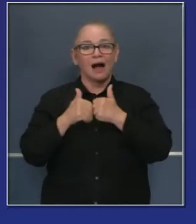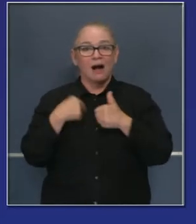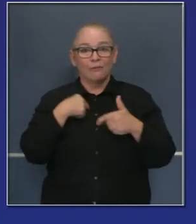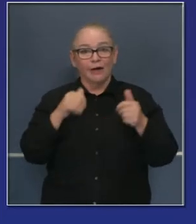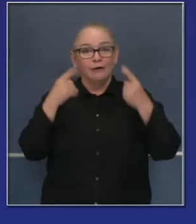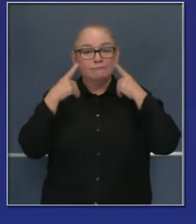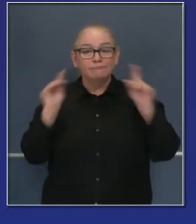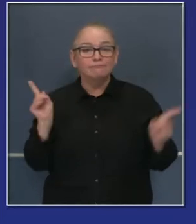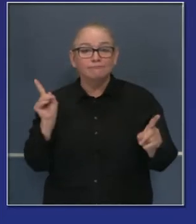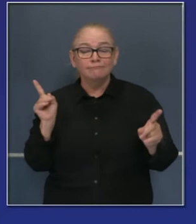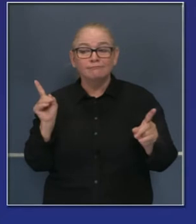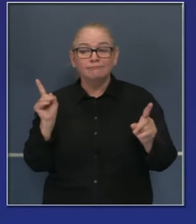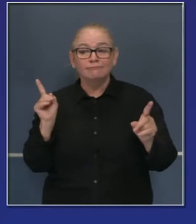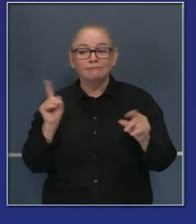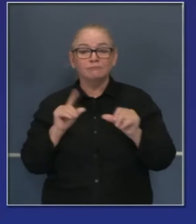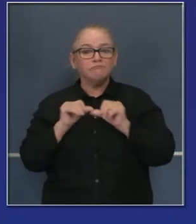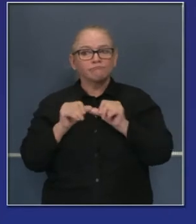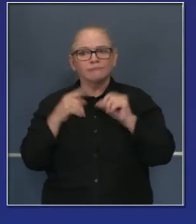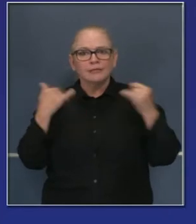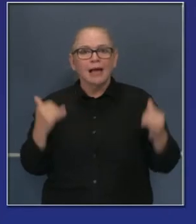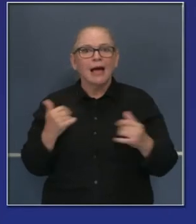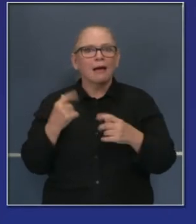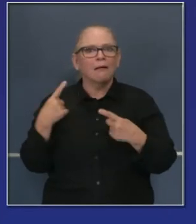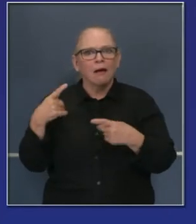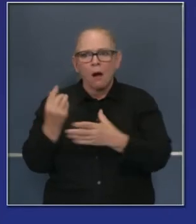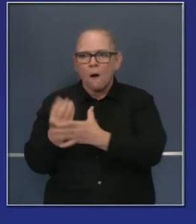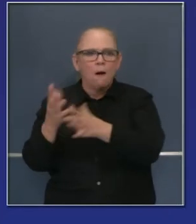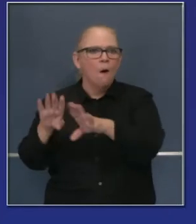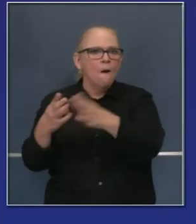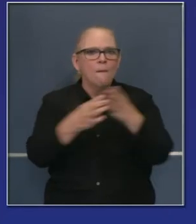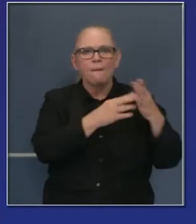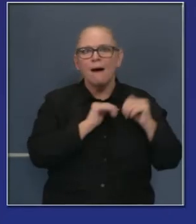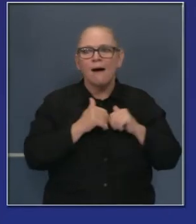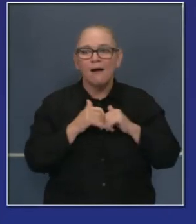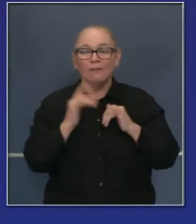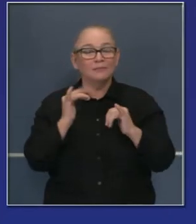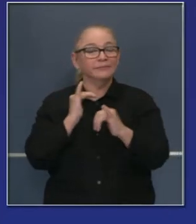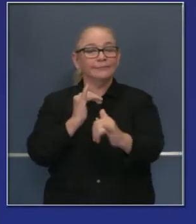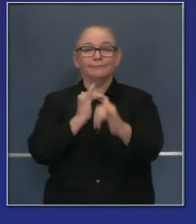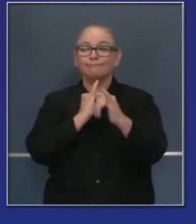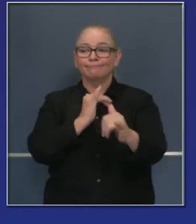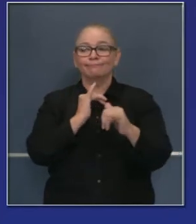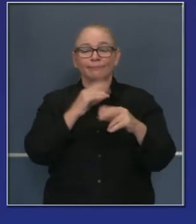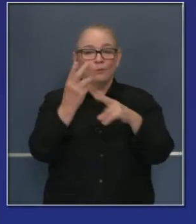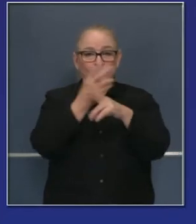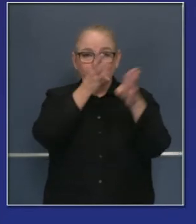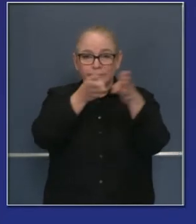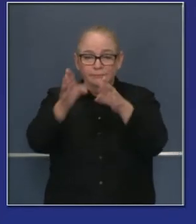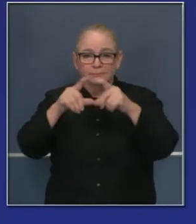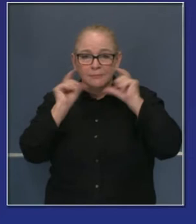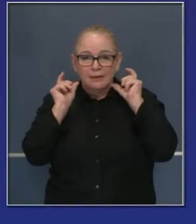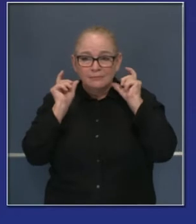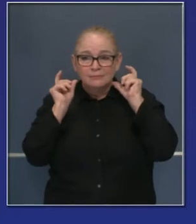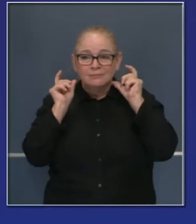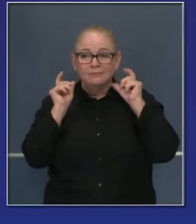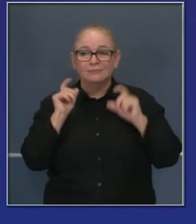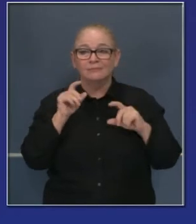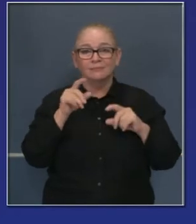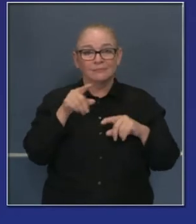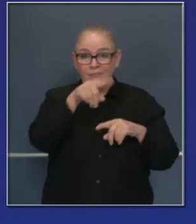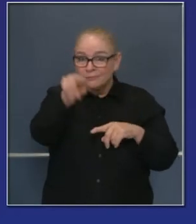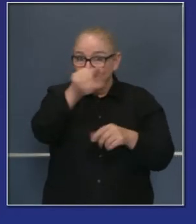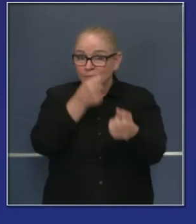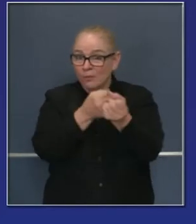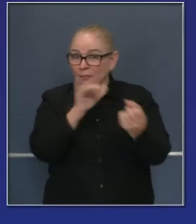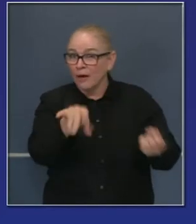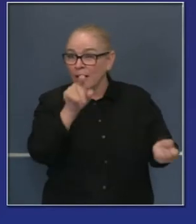colectiva que nos une a todos sin importar dónde están políticamente o qué creen ustedes acerca